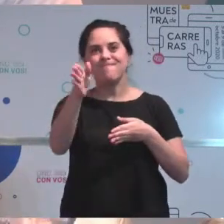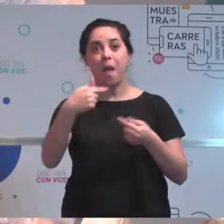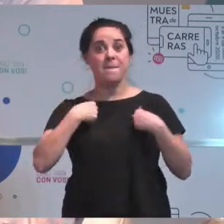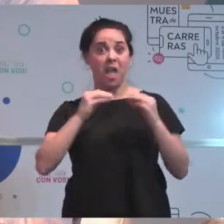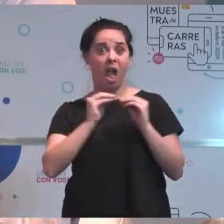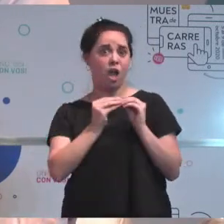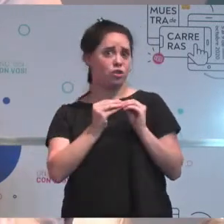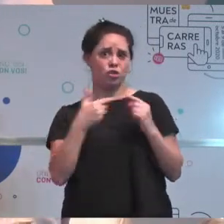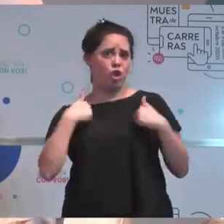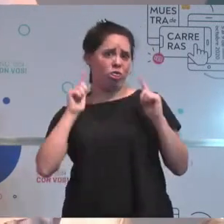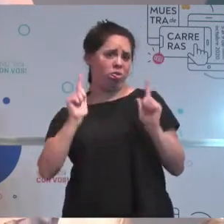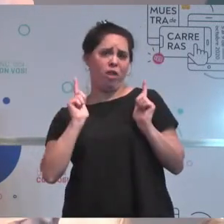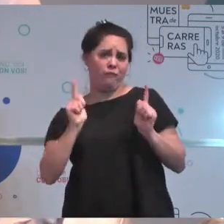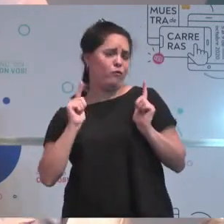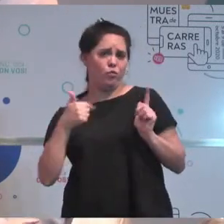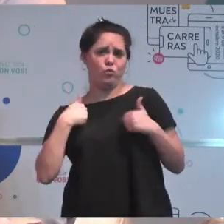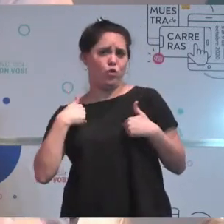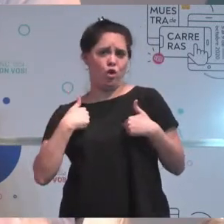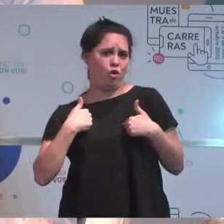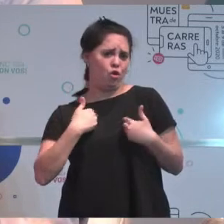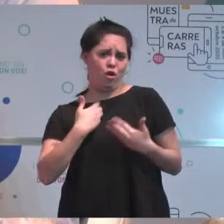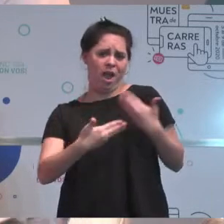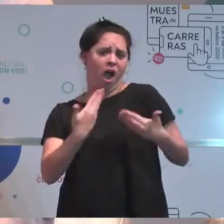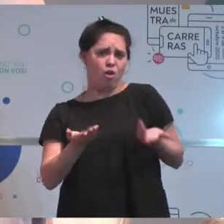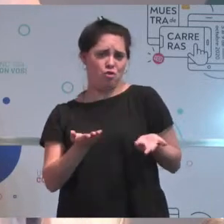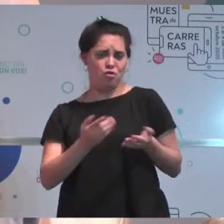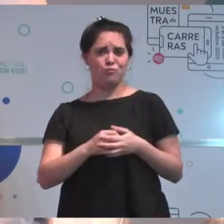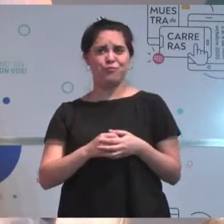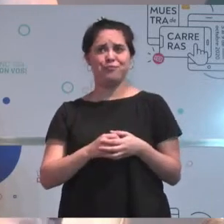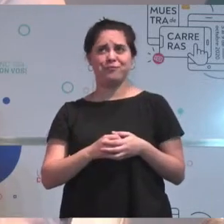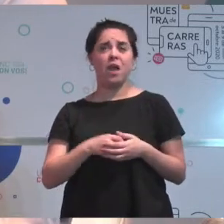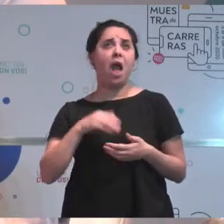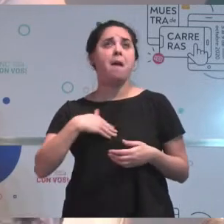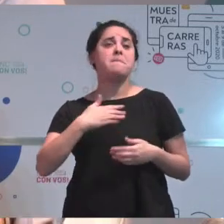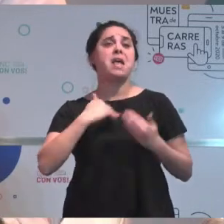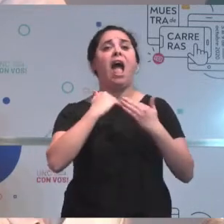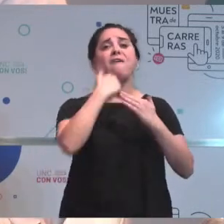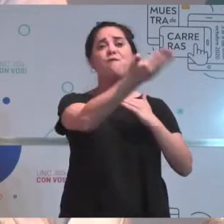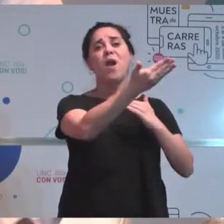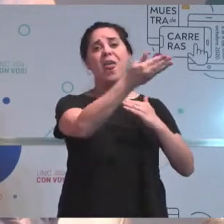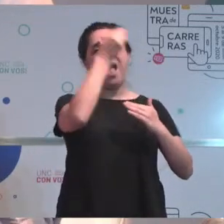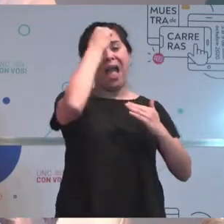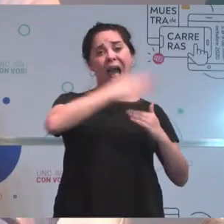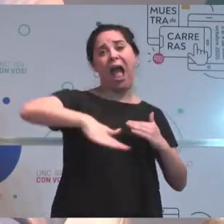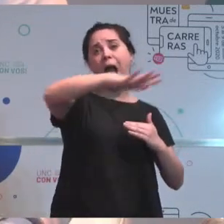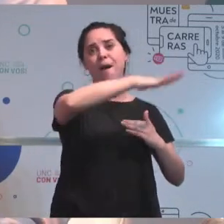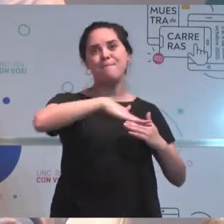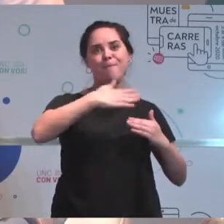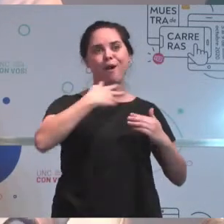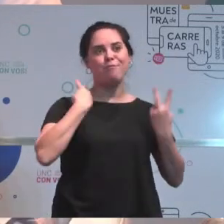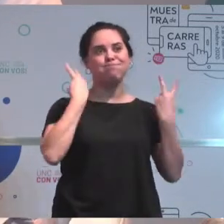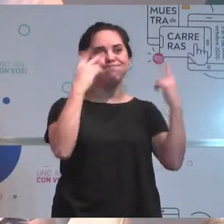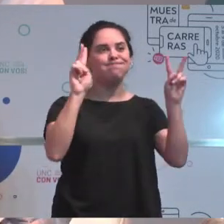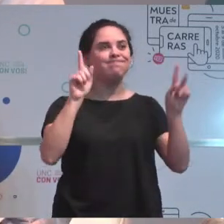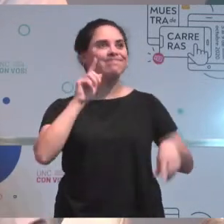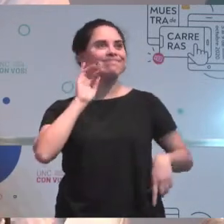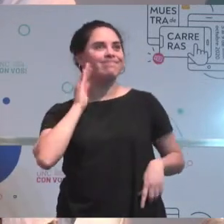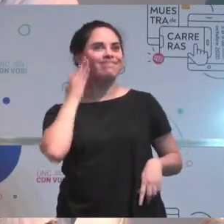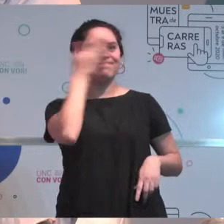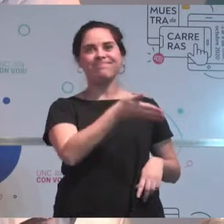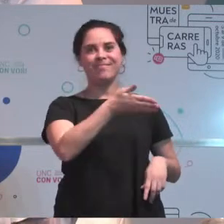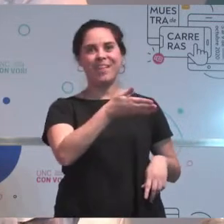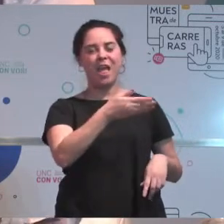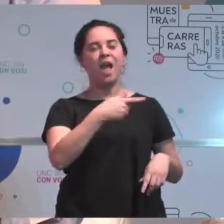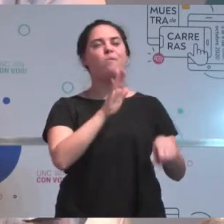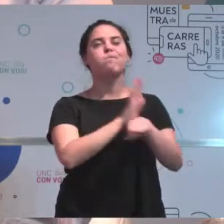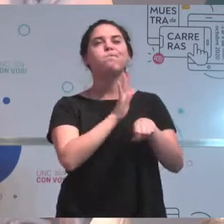disfruto lo que hago. Y me gusta también salir a campo y lo veo como a veces un cable a tierra, pero me gusta más